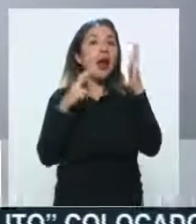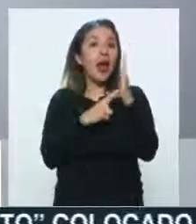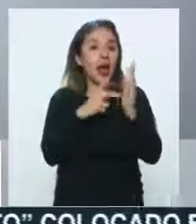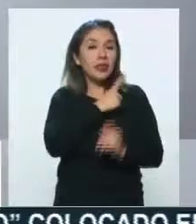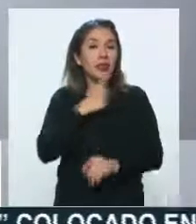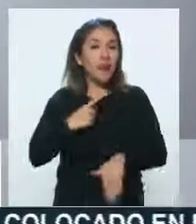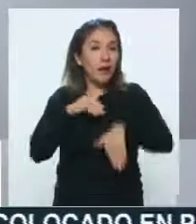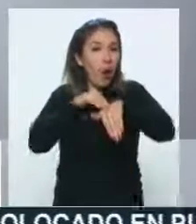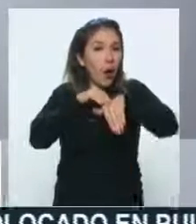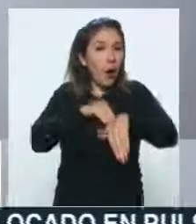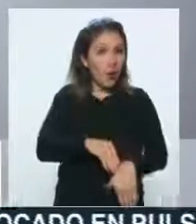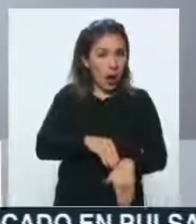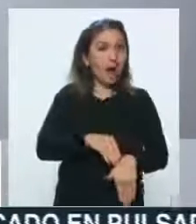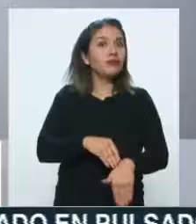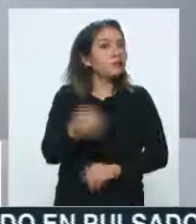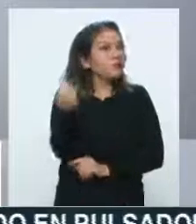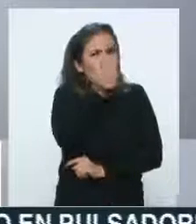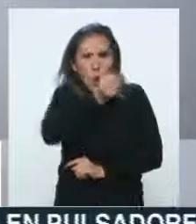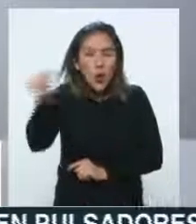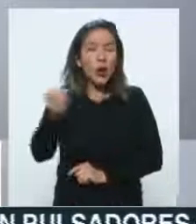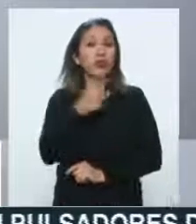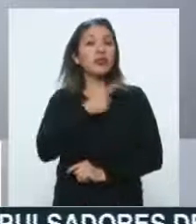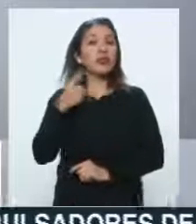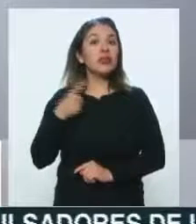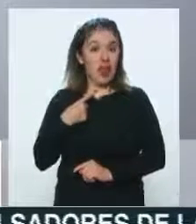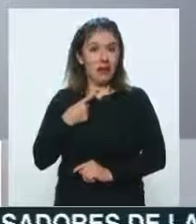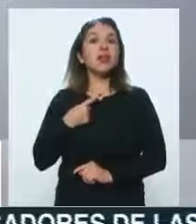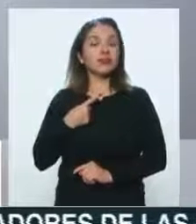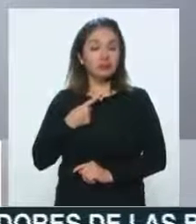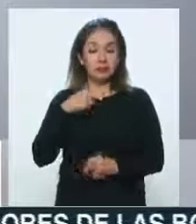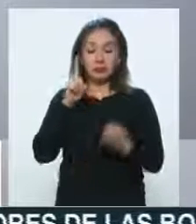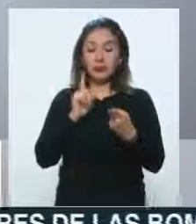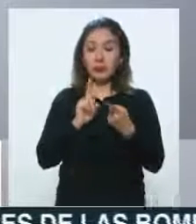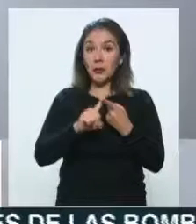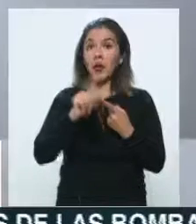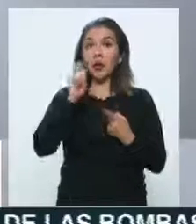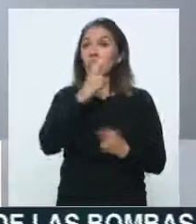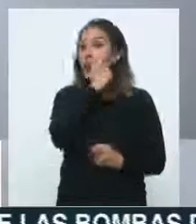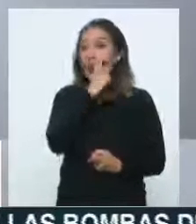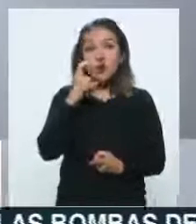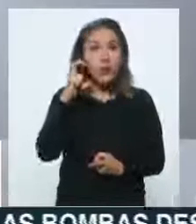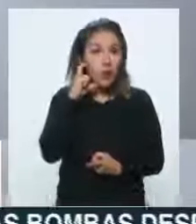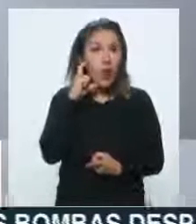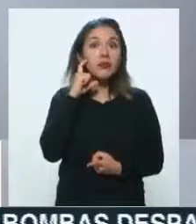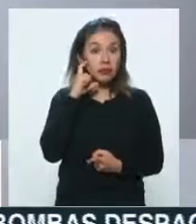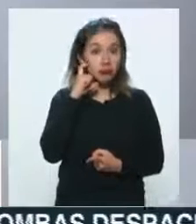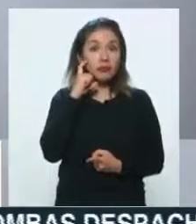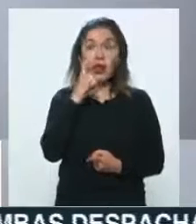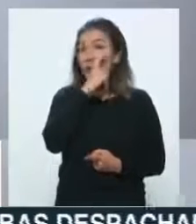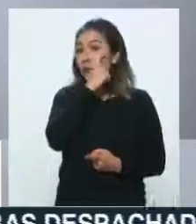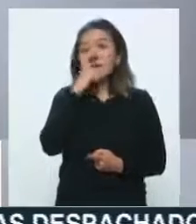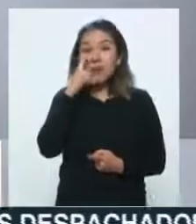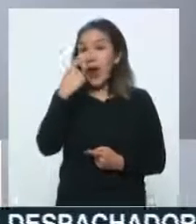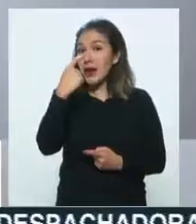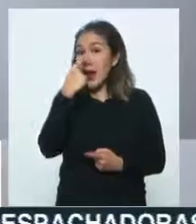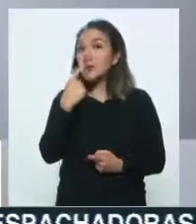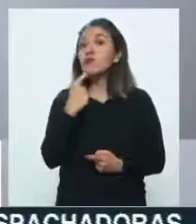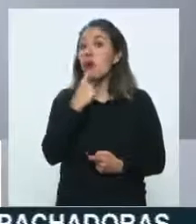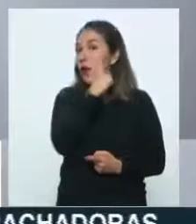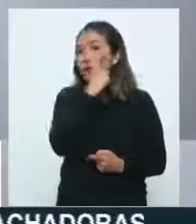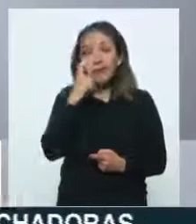de rigurosas medidas sanitarias, la primera es el cubrebocas, cubriendo nariz y boca,